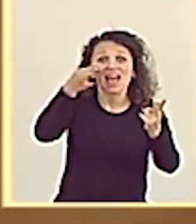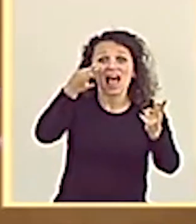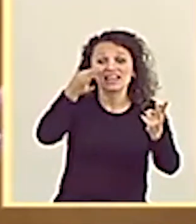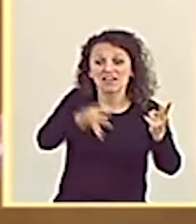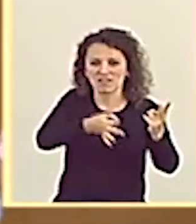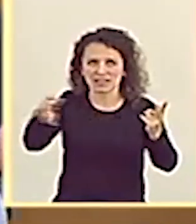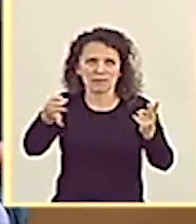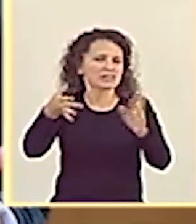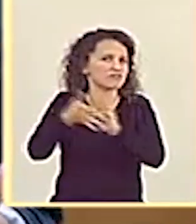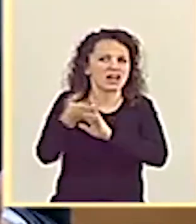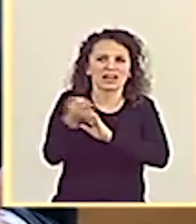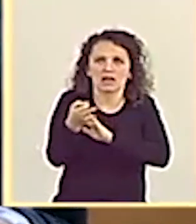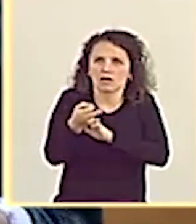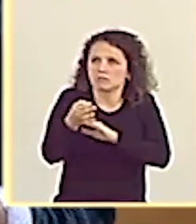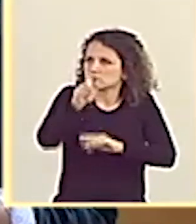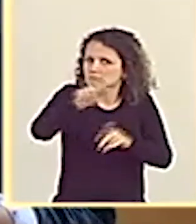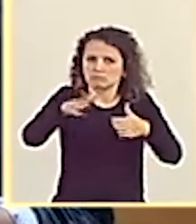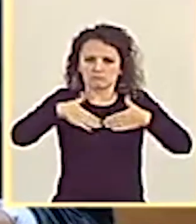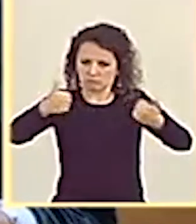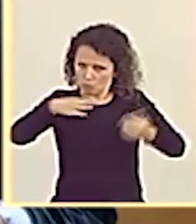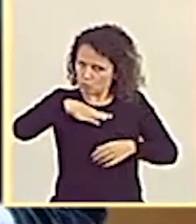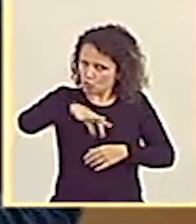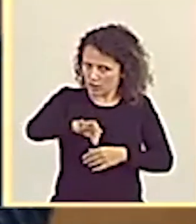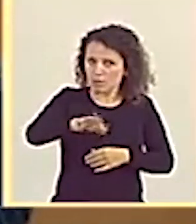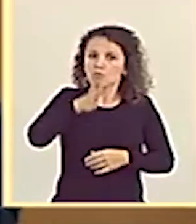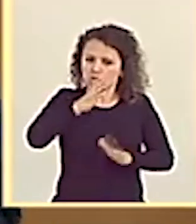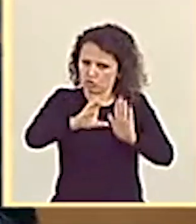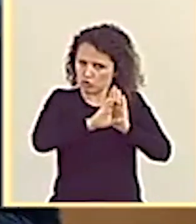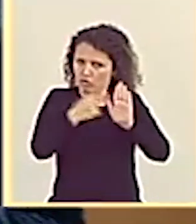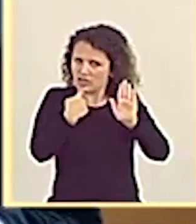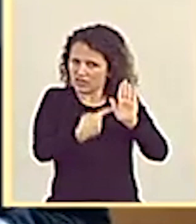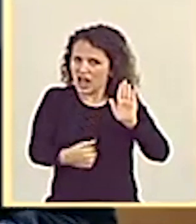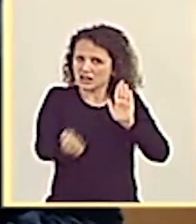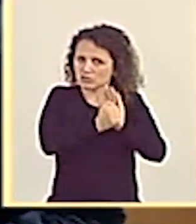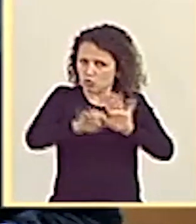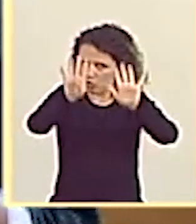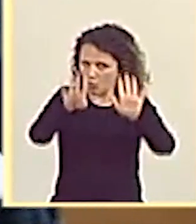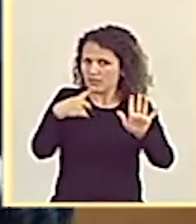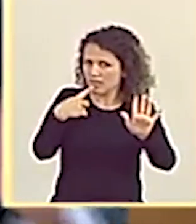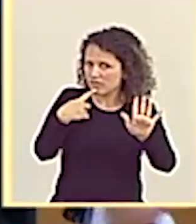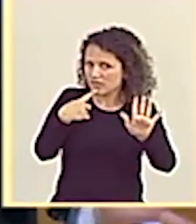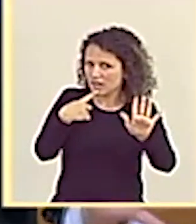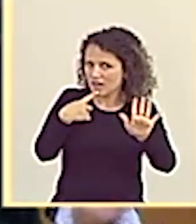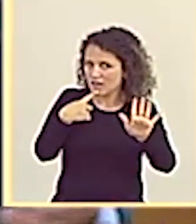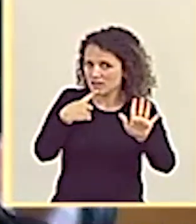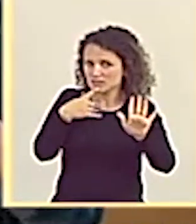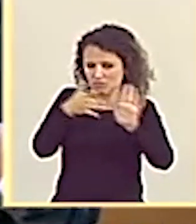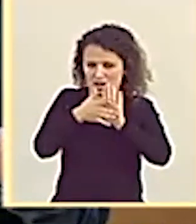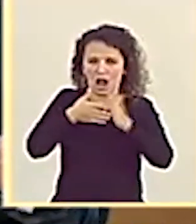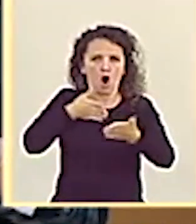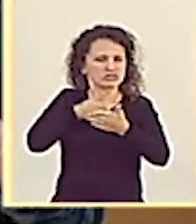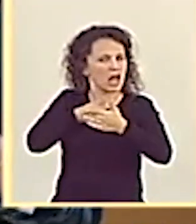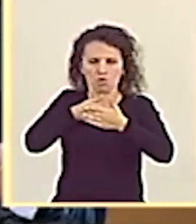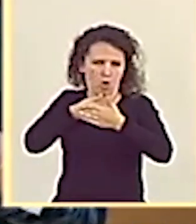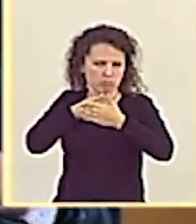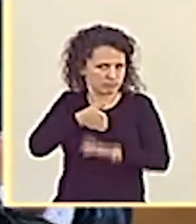pueda ejercerla, oiga, que de eso se trata y de eso habla la Constitución en su artículo 9, Remover los obstáculos. Esa